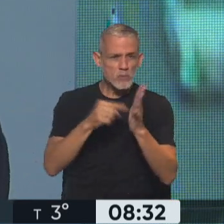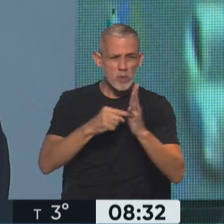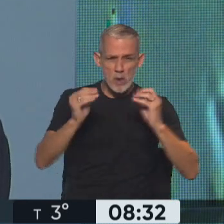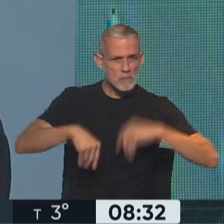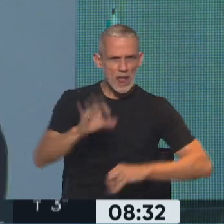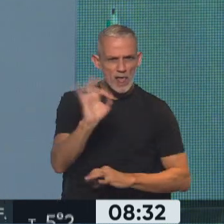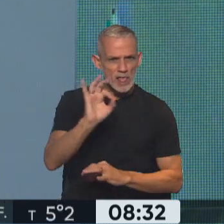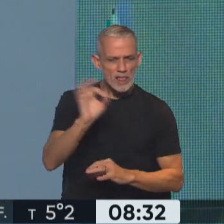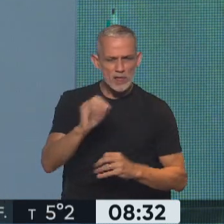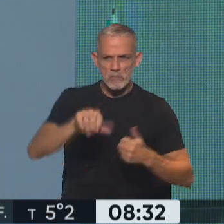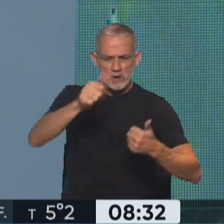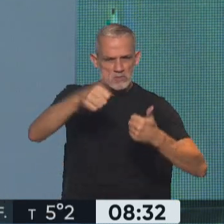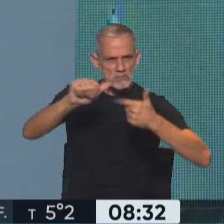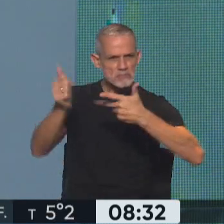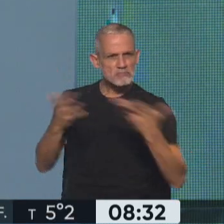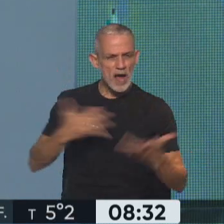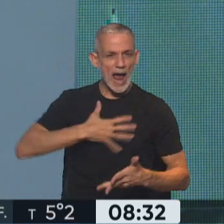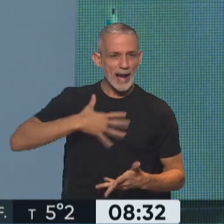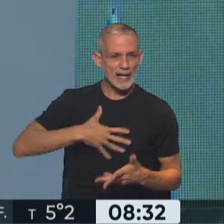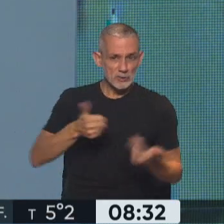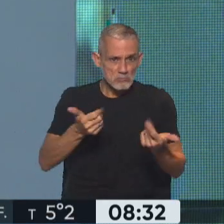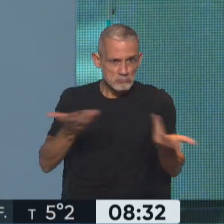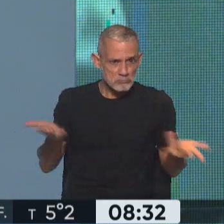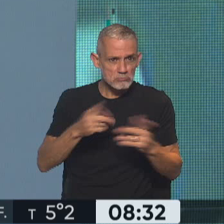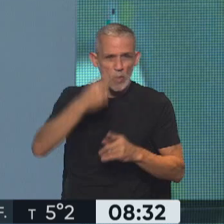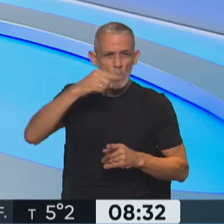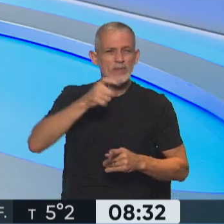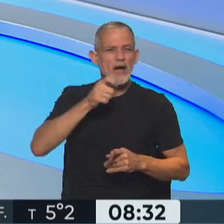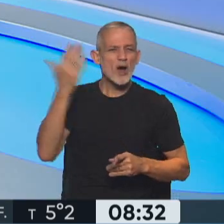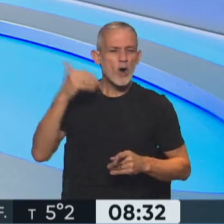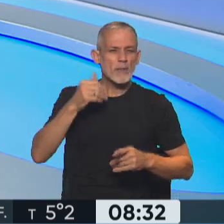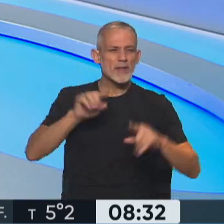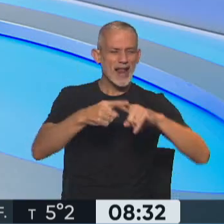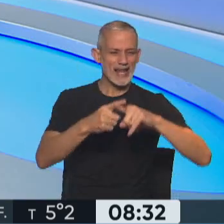siempre un rival complicado, que tuvo una destacada participación en la última Copa de la Superliga. Sin dudas, gracias, Juan.